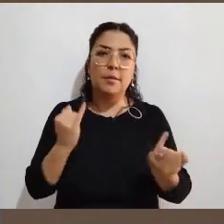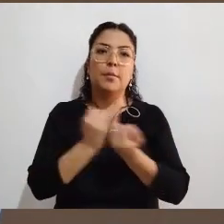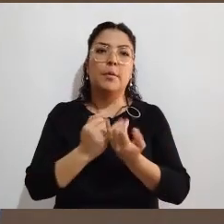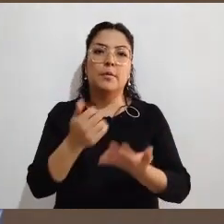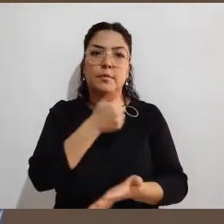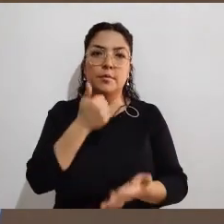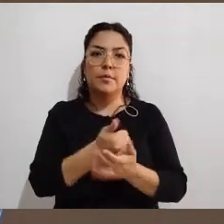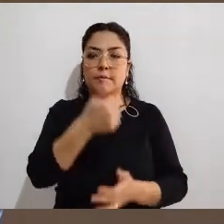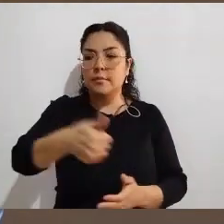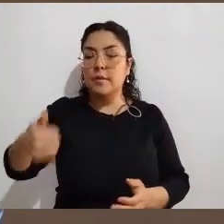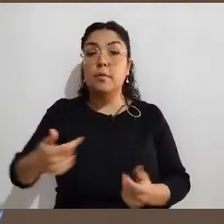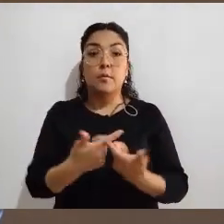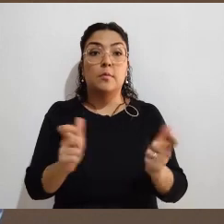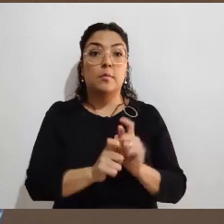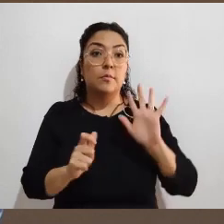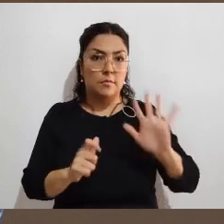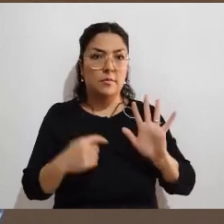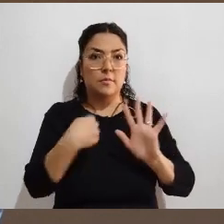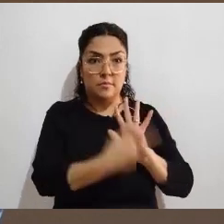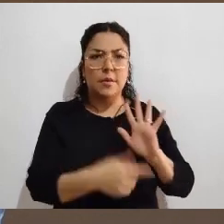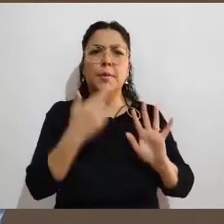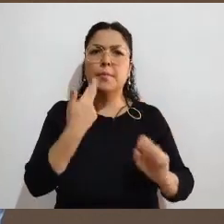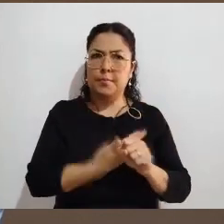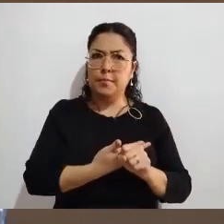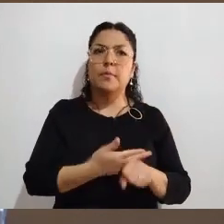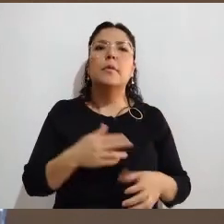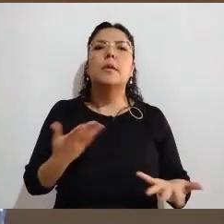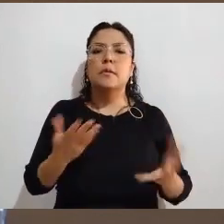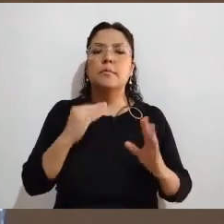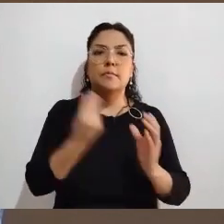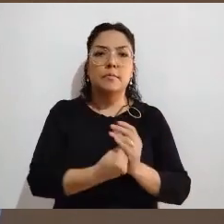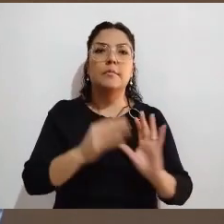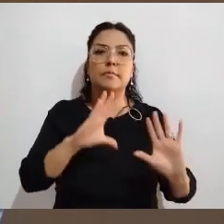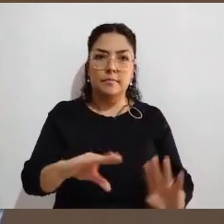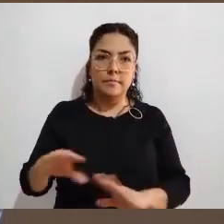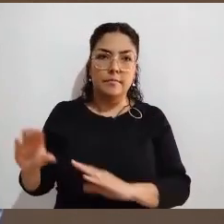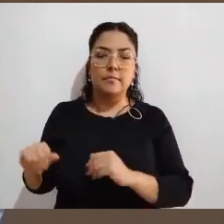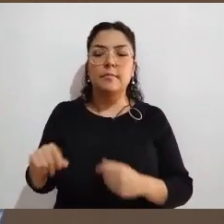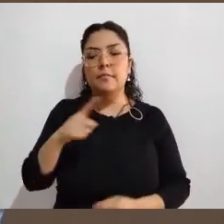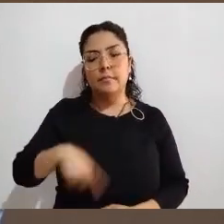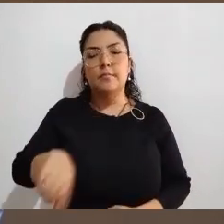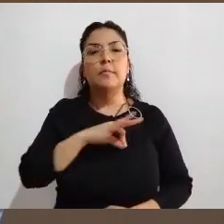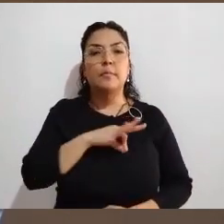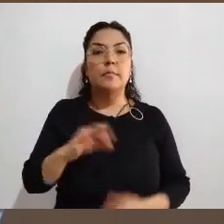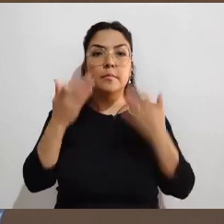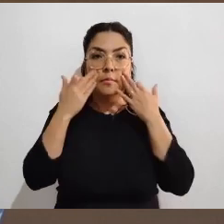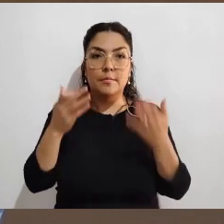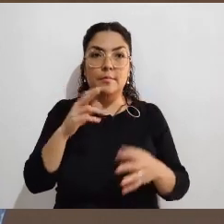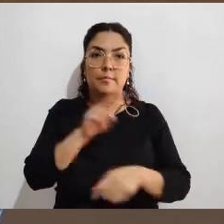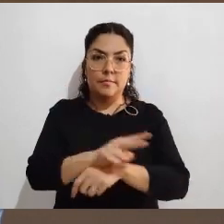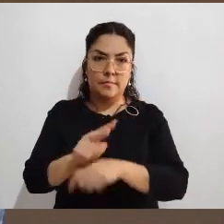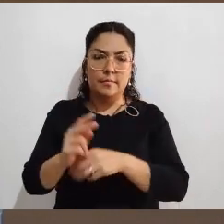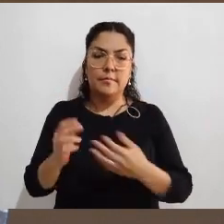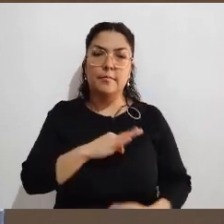en los comités municipales también podremos ahí tener la opción de fungir como enlaces para los temas de observación electoral.